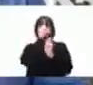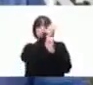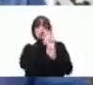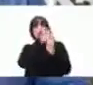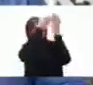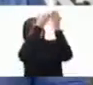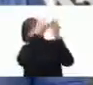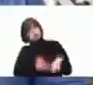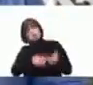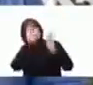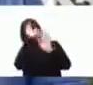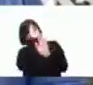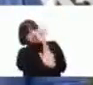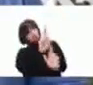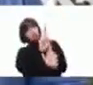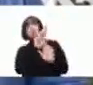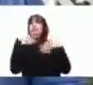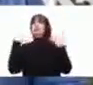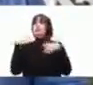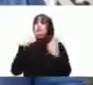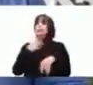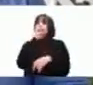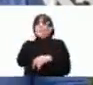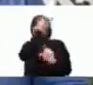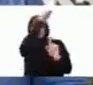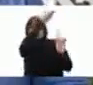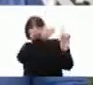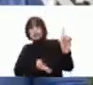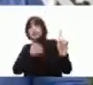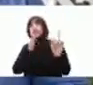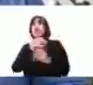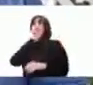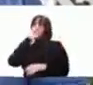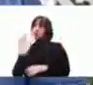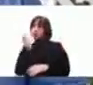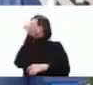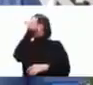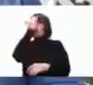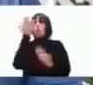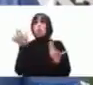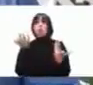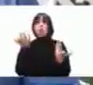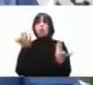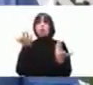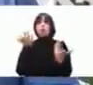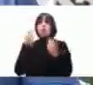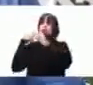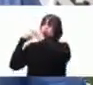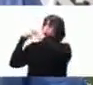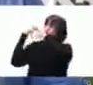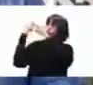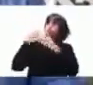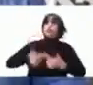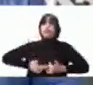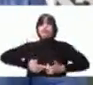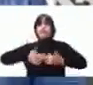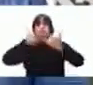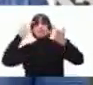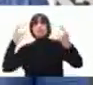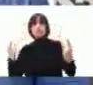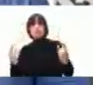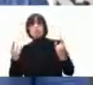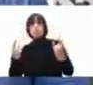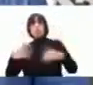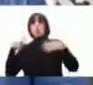que es reconocido a través de nuestra historia. Los grandes escritores, los grandes cronistas de la